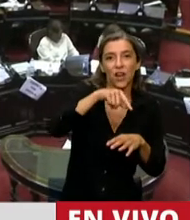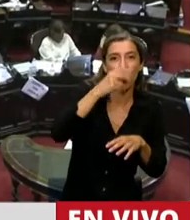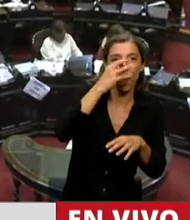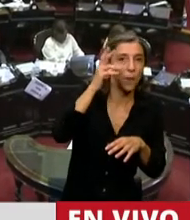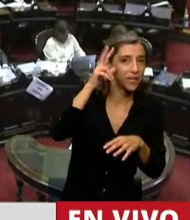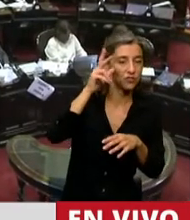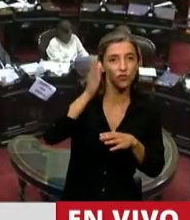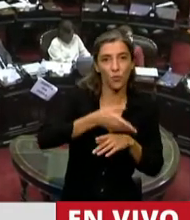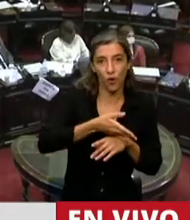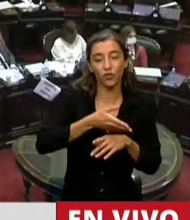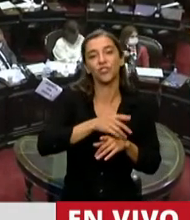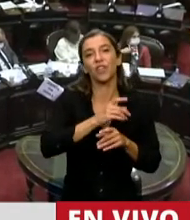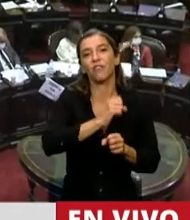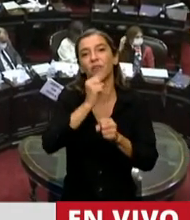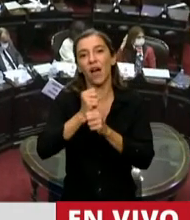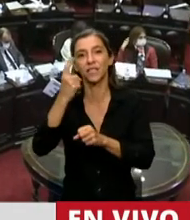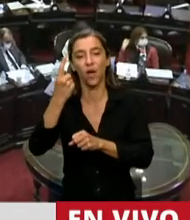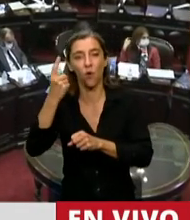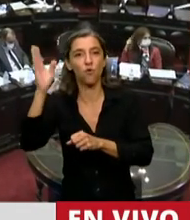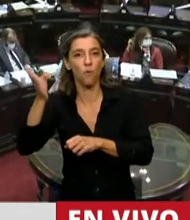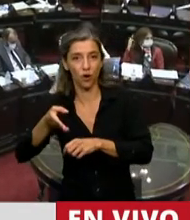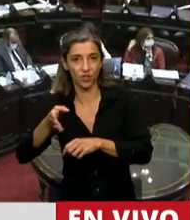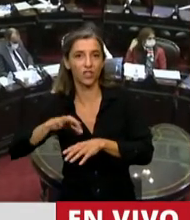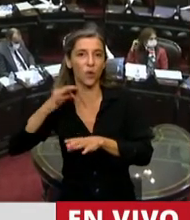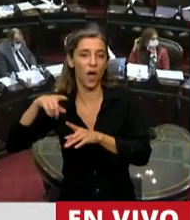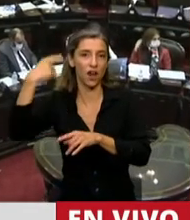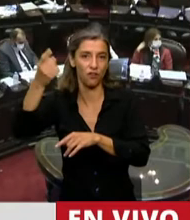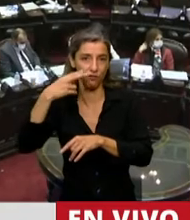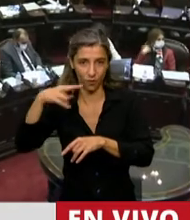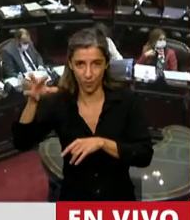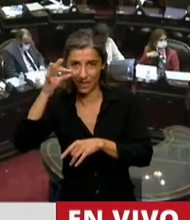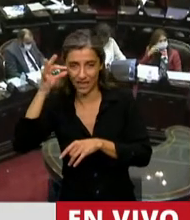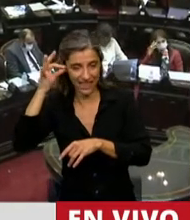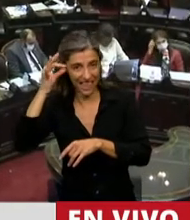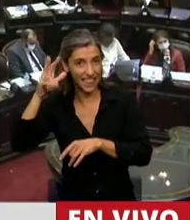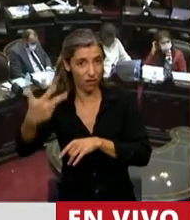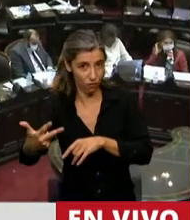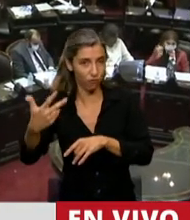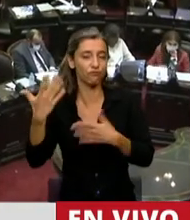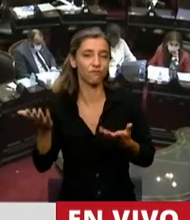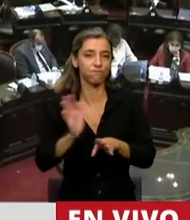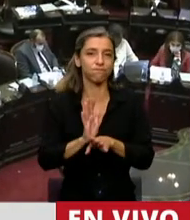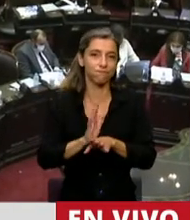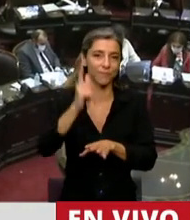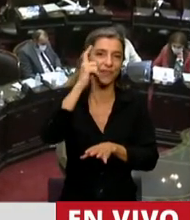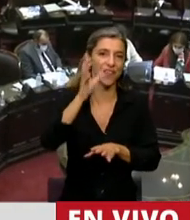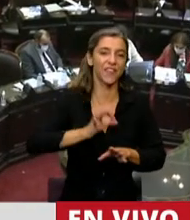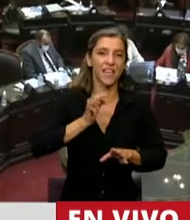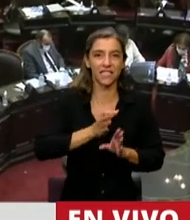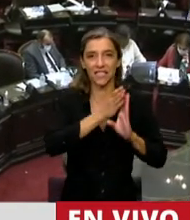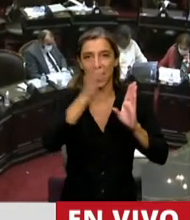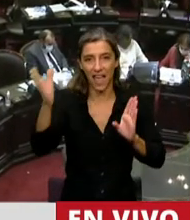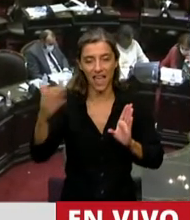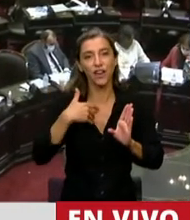PBI al 1% del PBI en el año 2032. O sea que básicamente, en el término de una década, el